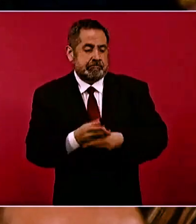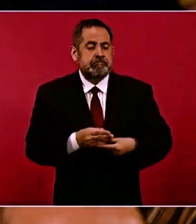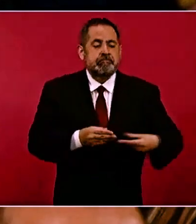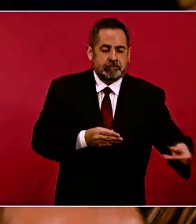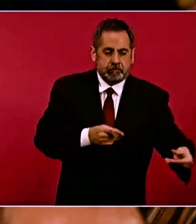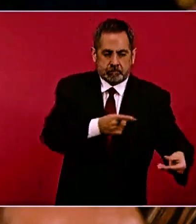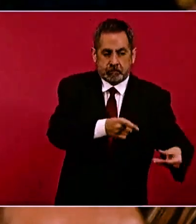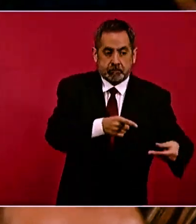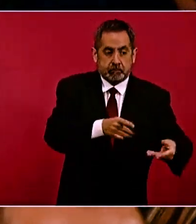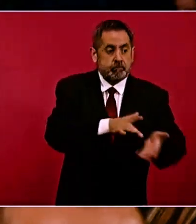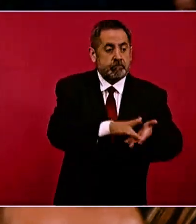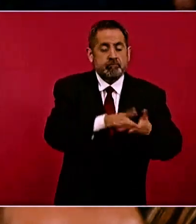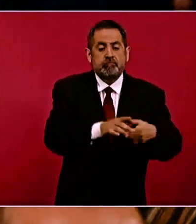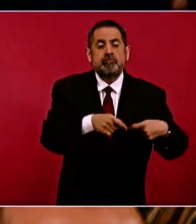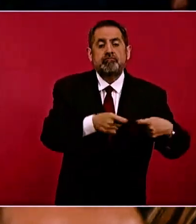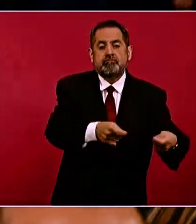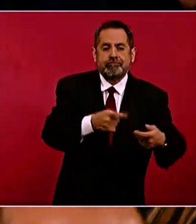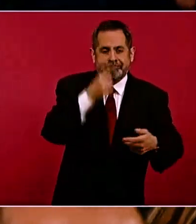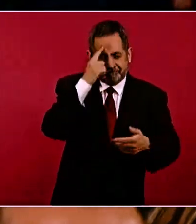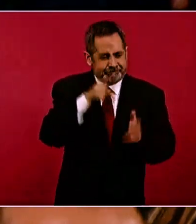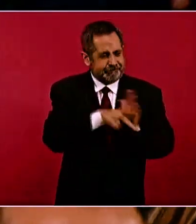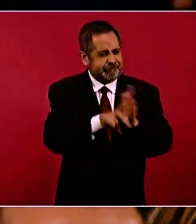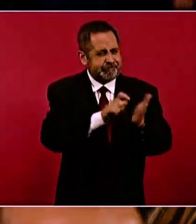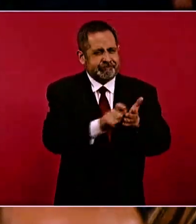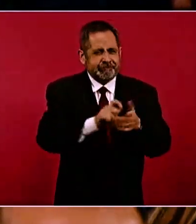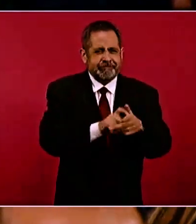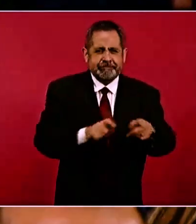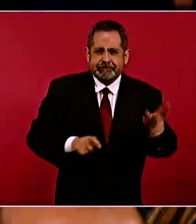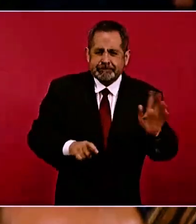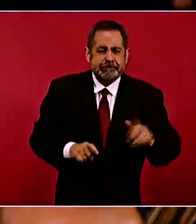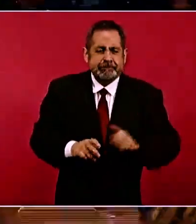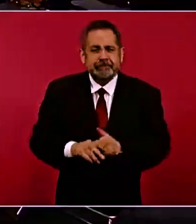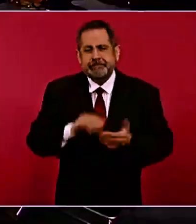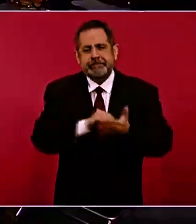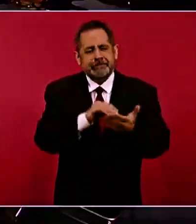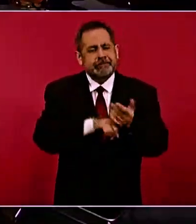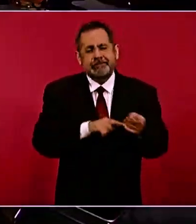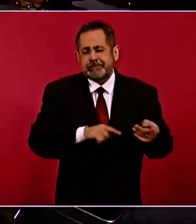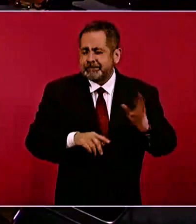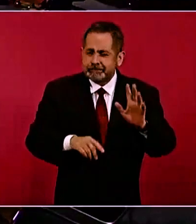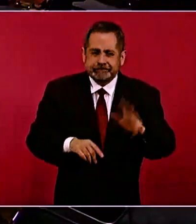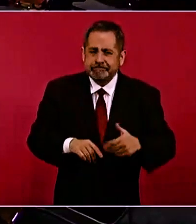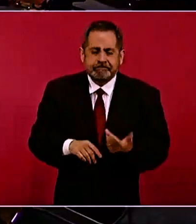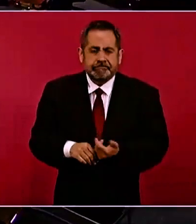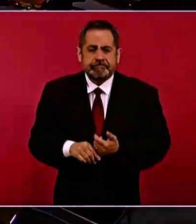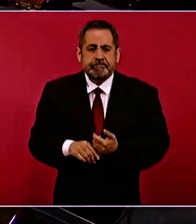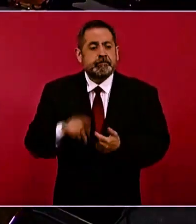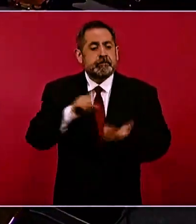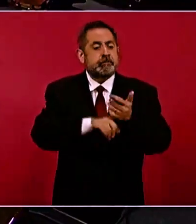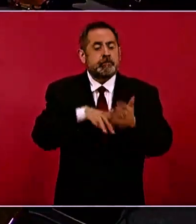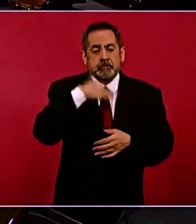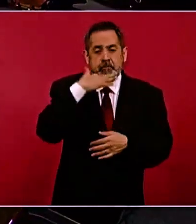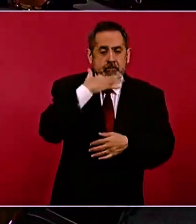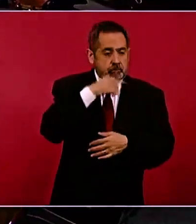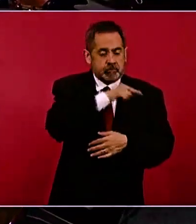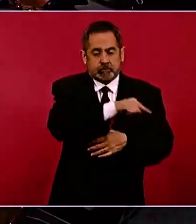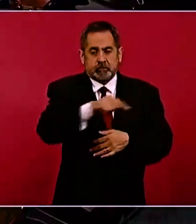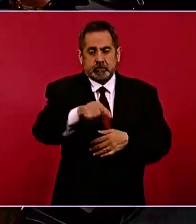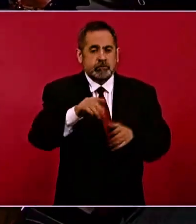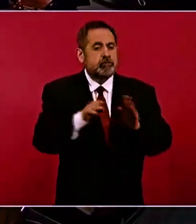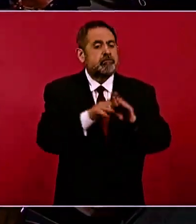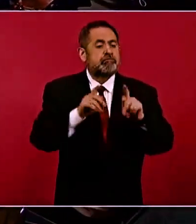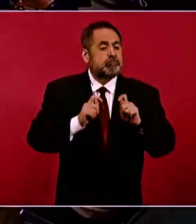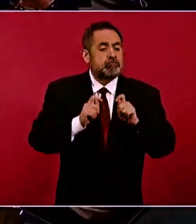contribuir a la economía de los reporteros de la fuente, que eso todavía existe, o que la corrupción tiene que ver nada más con la